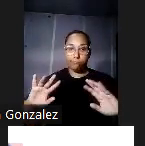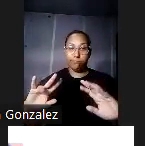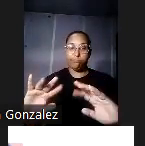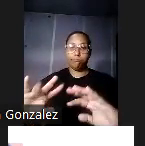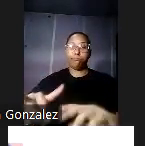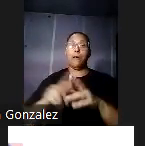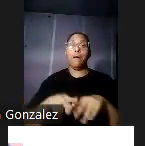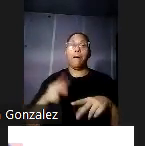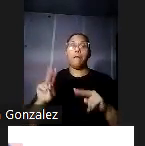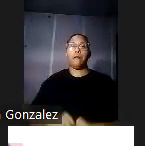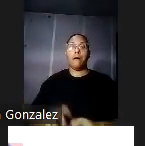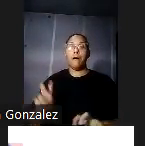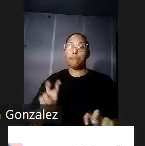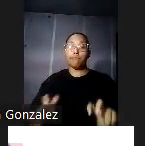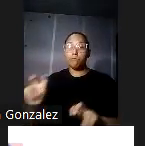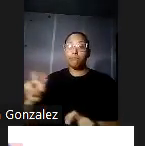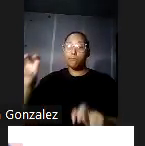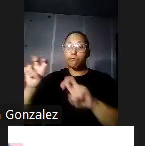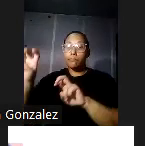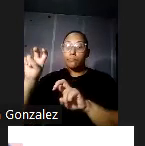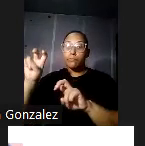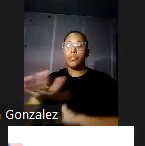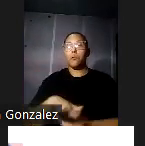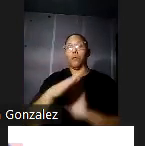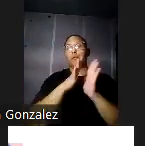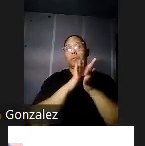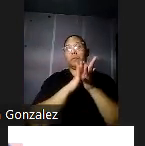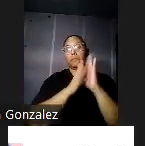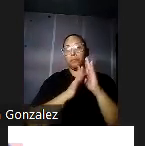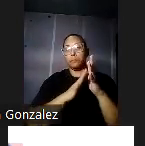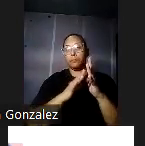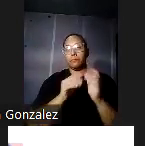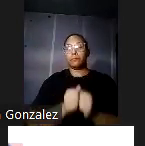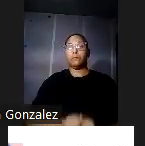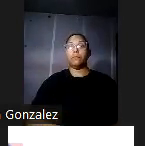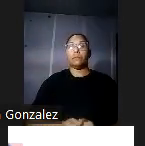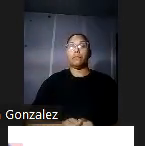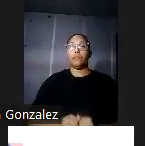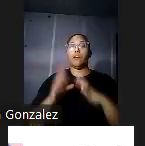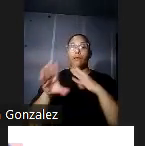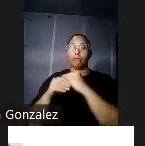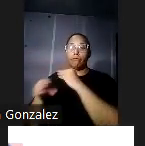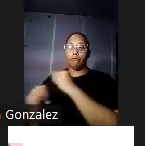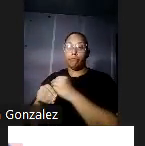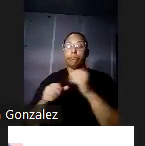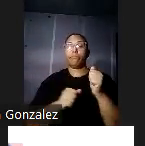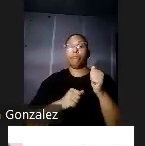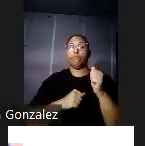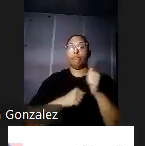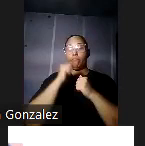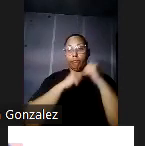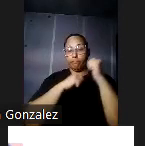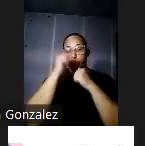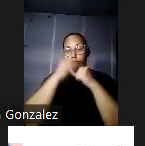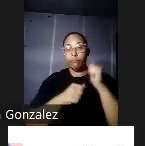gran movimiento social en una zona como la del condado acompañó la construcción de condominios con poco espacio entre las